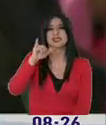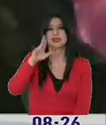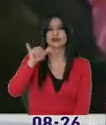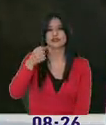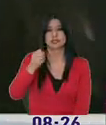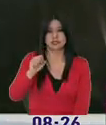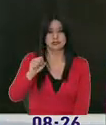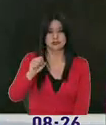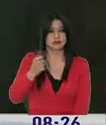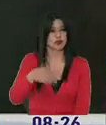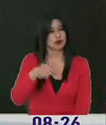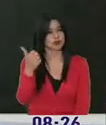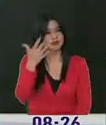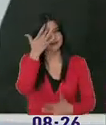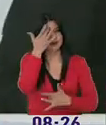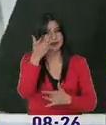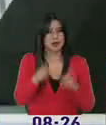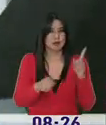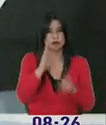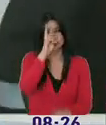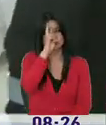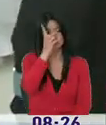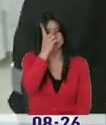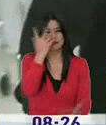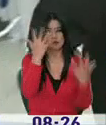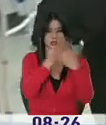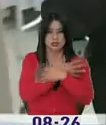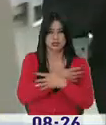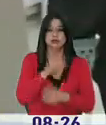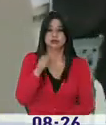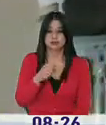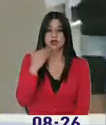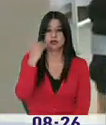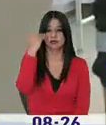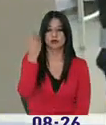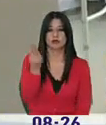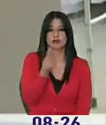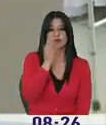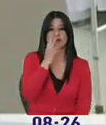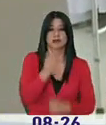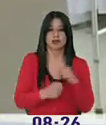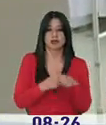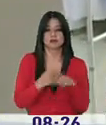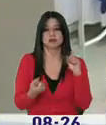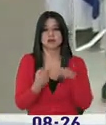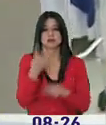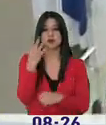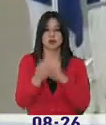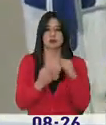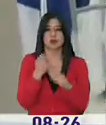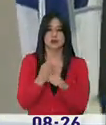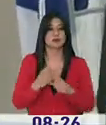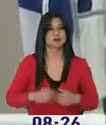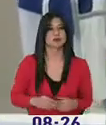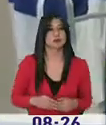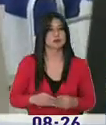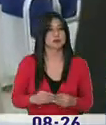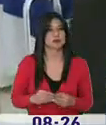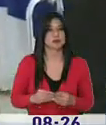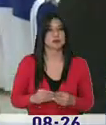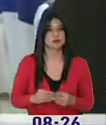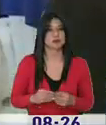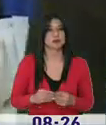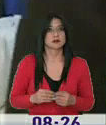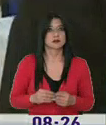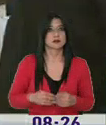tipo de enfermedad. Así es, precisamente aparece en adultos jóvenes de entre 20 y 40 años. Ella es una de las mayores causas